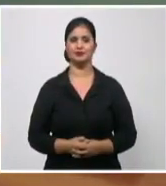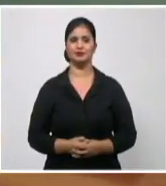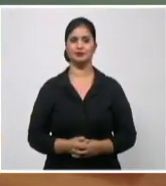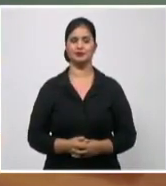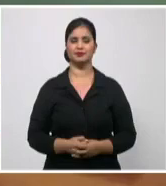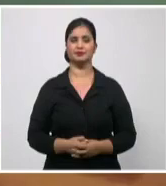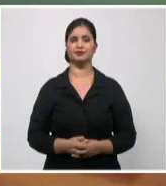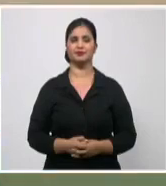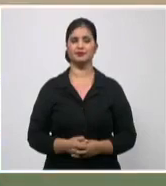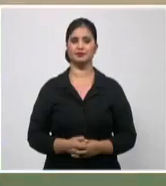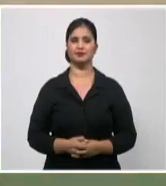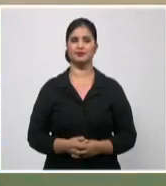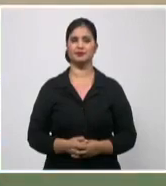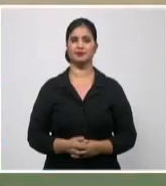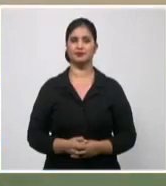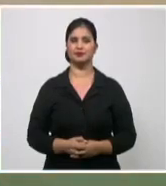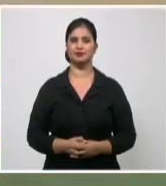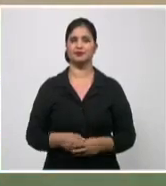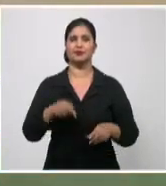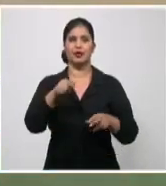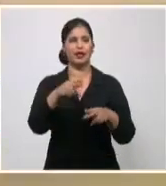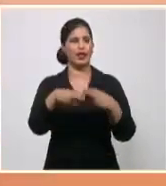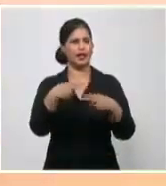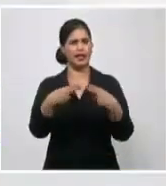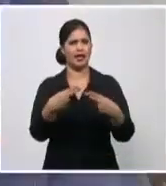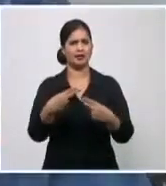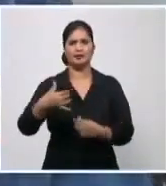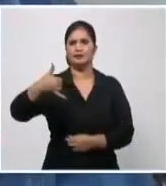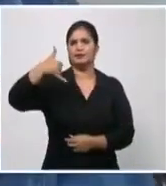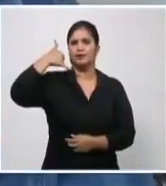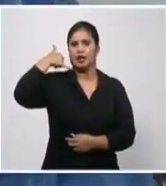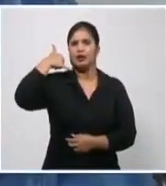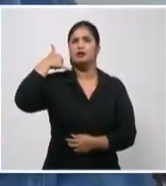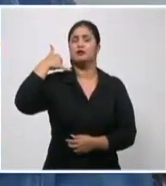Atención a cada llamada telefónica está Elisabeth.